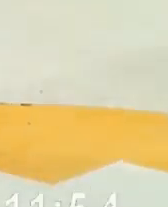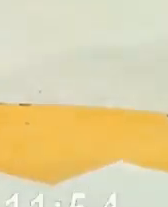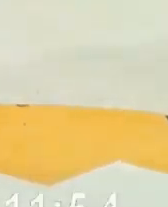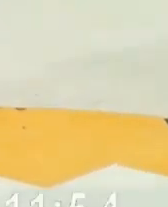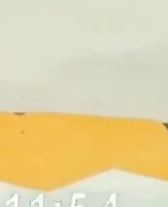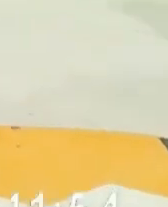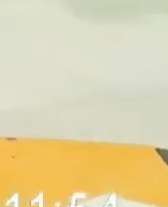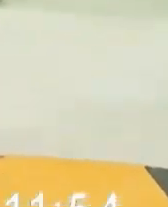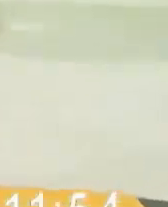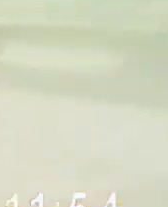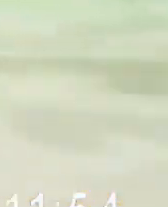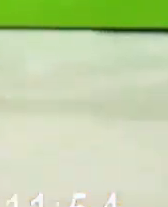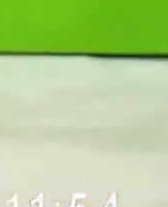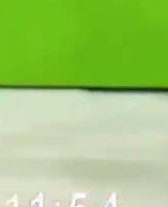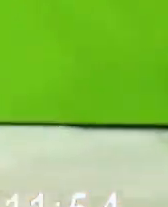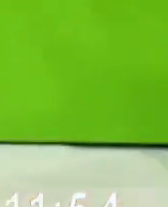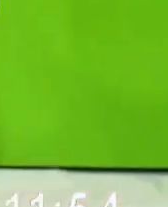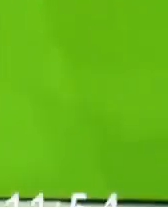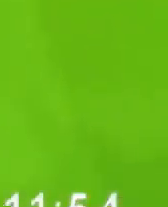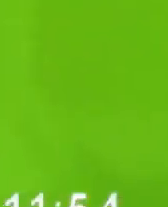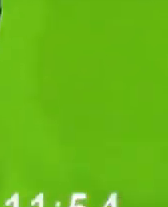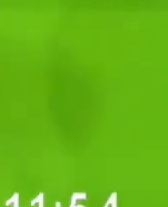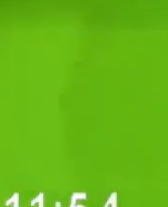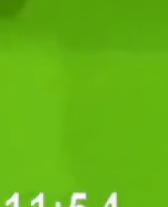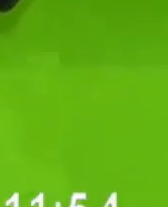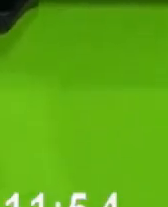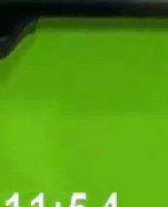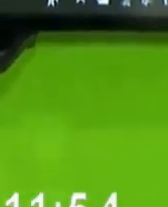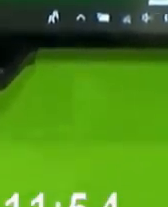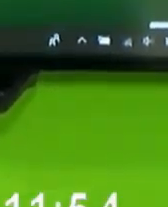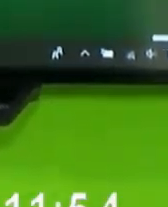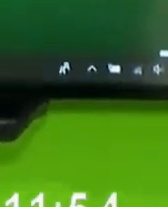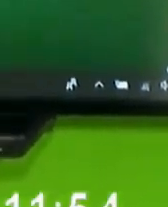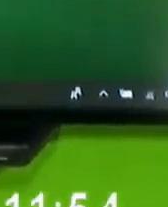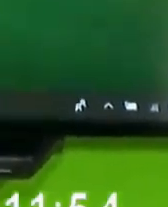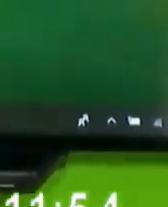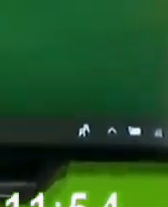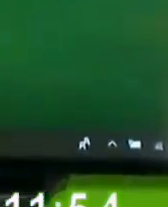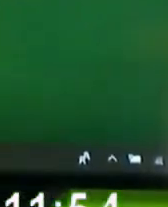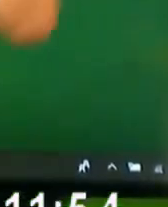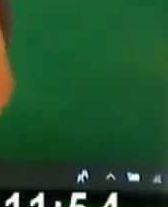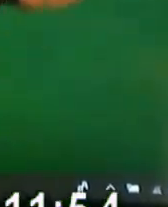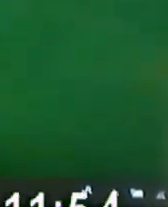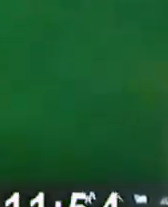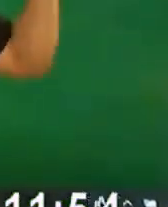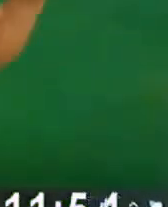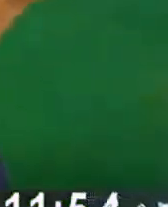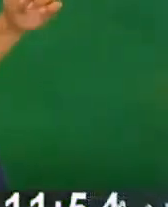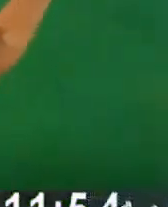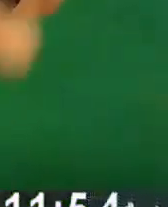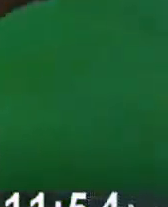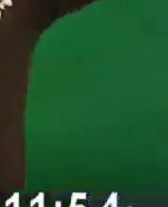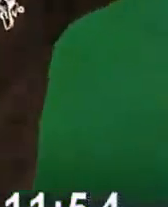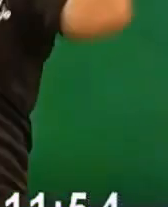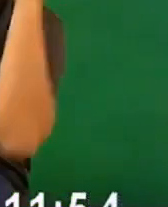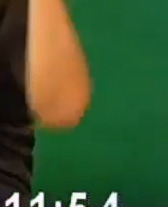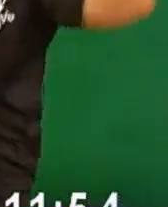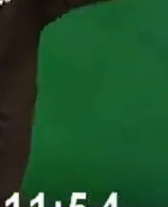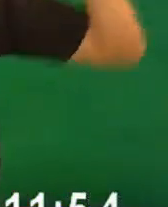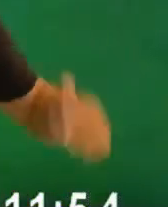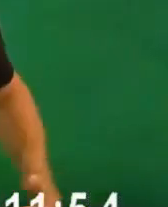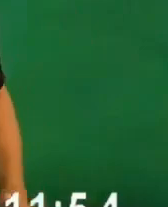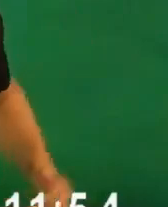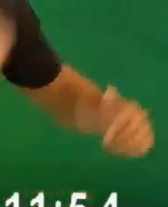Eso. Eso. Venga. Es algo muy fácil de realizar.